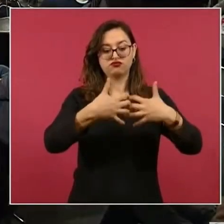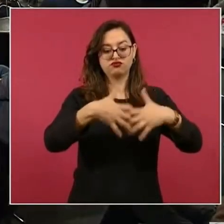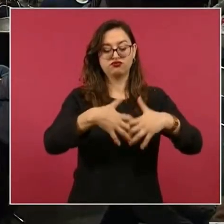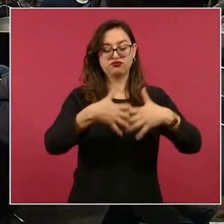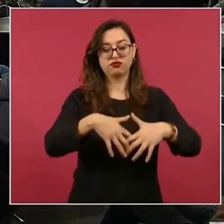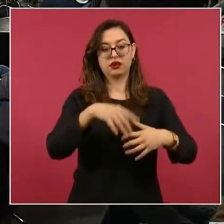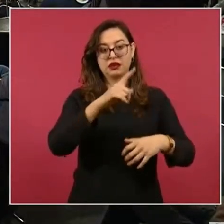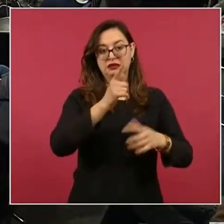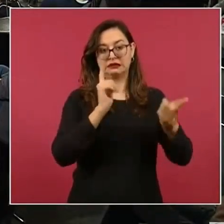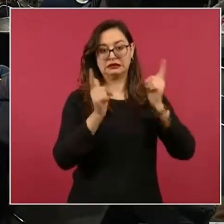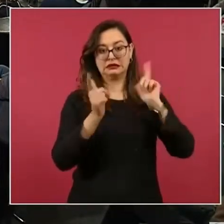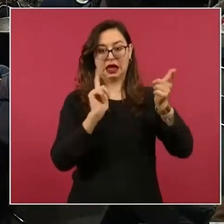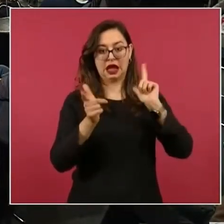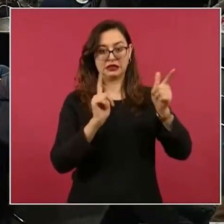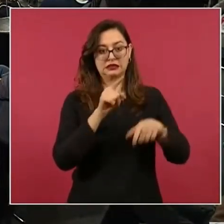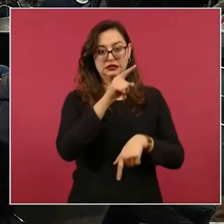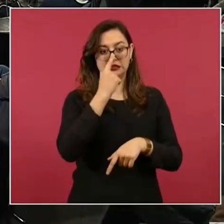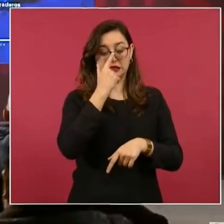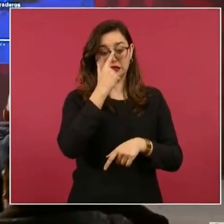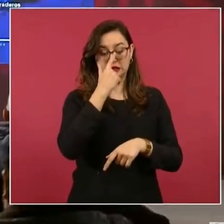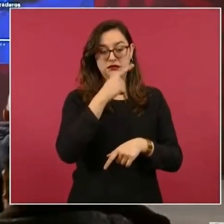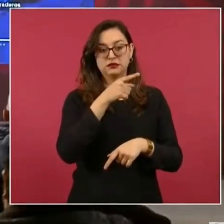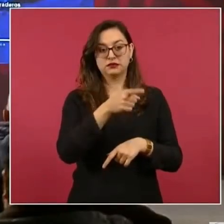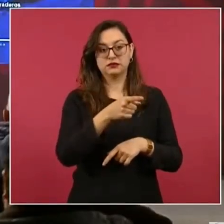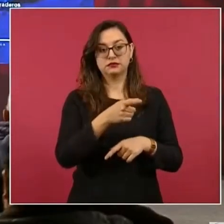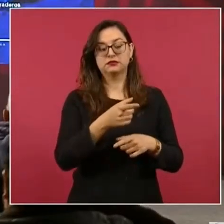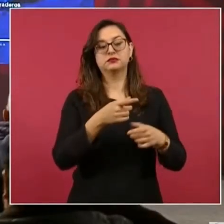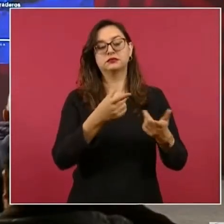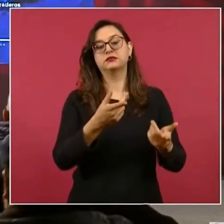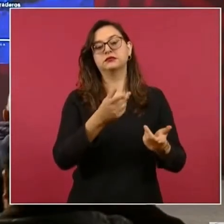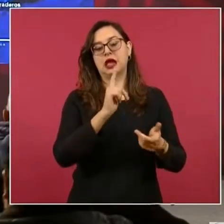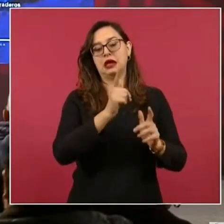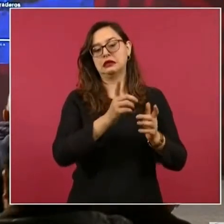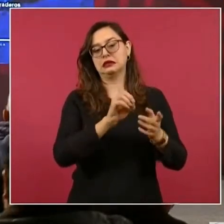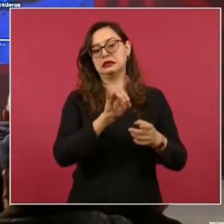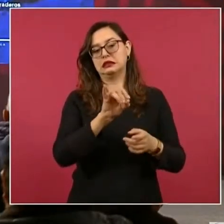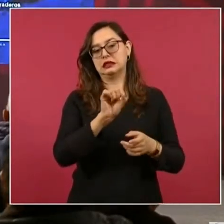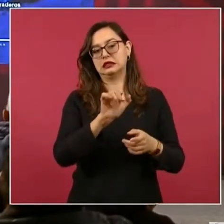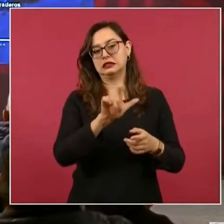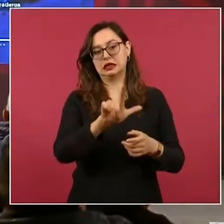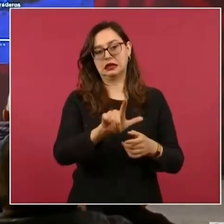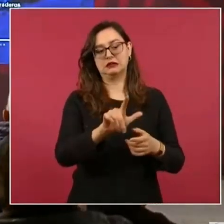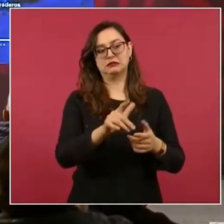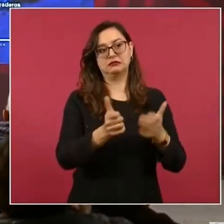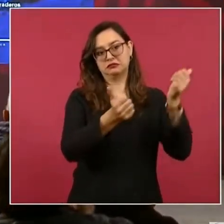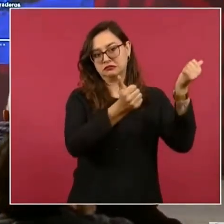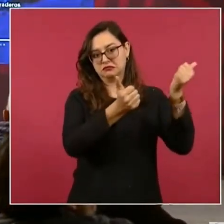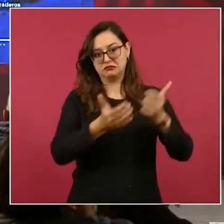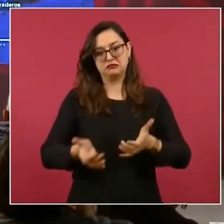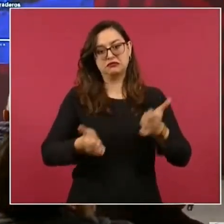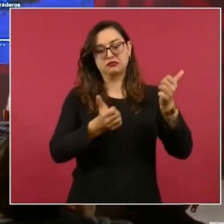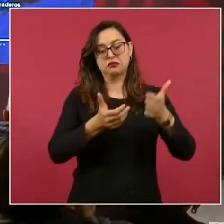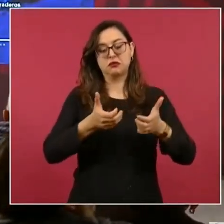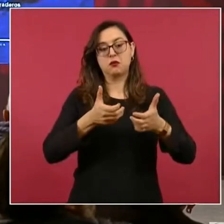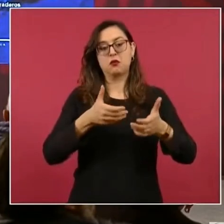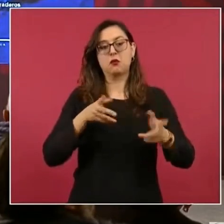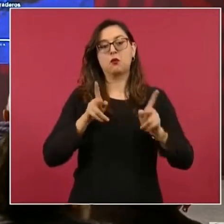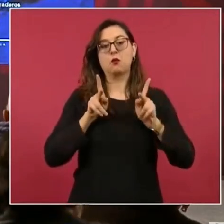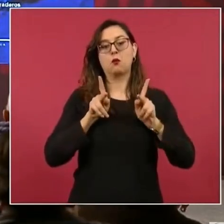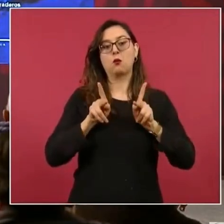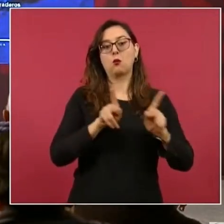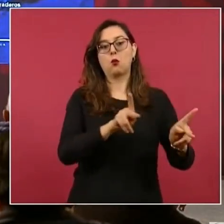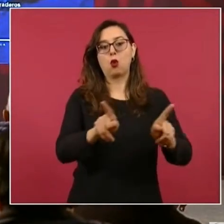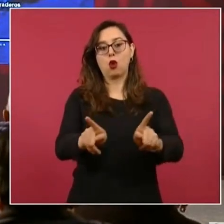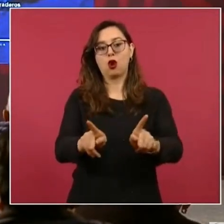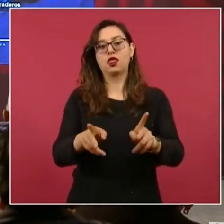DIRPAR, en frente, y va a llegar por progreso. Y como